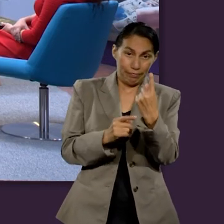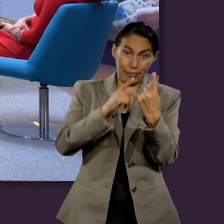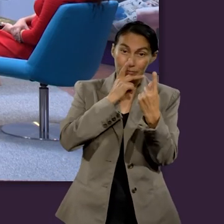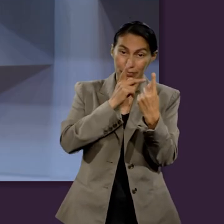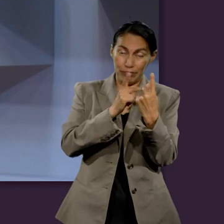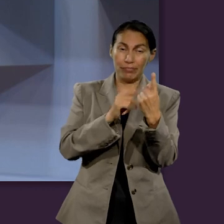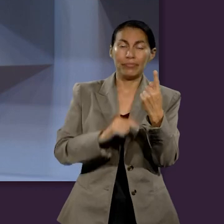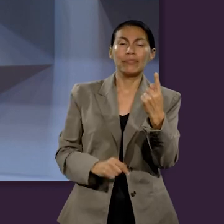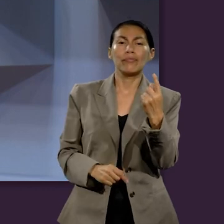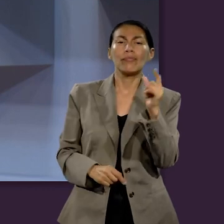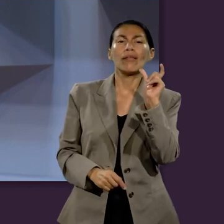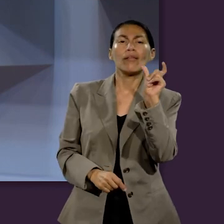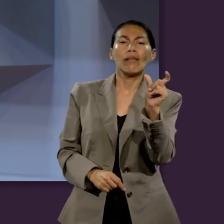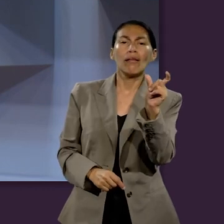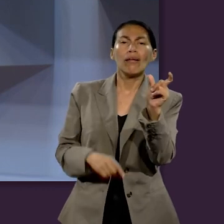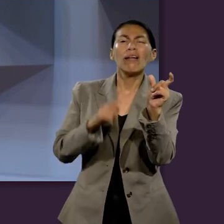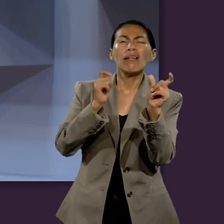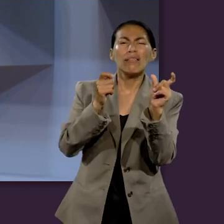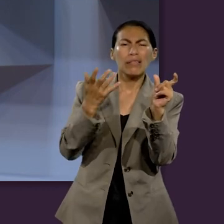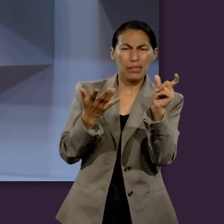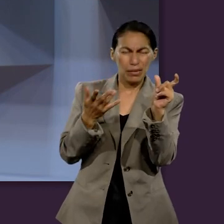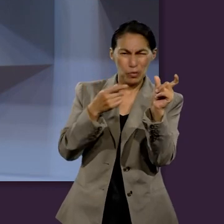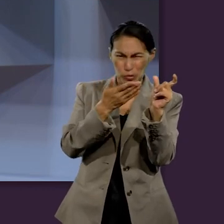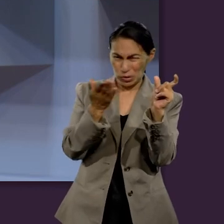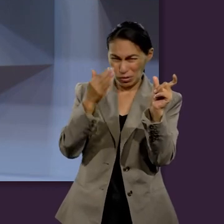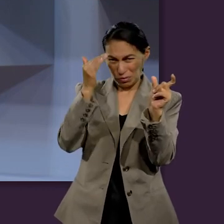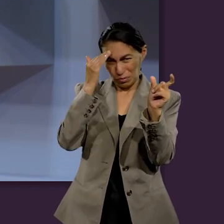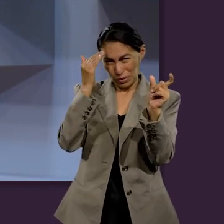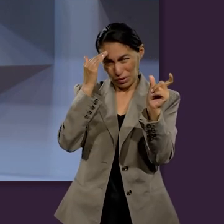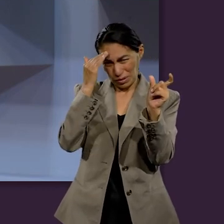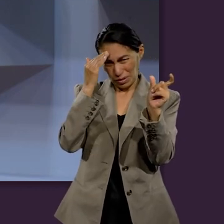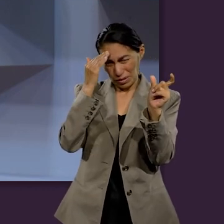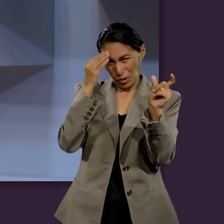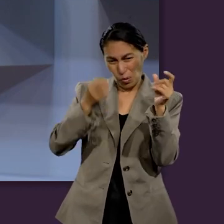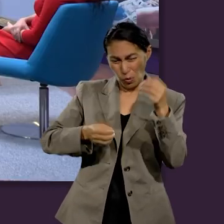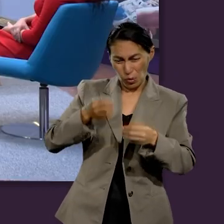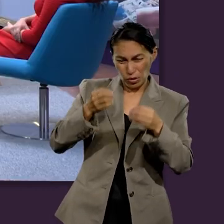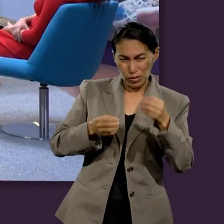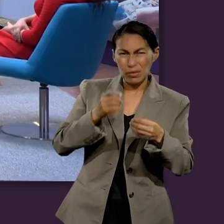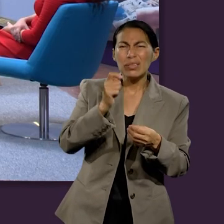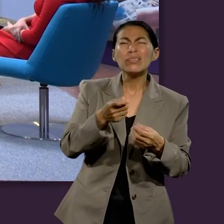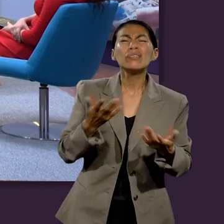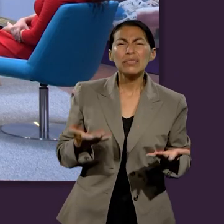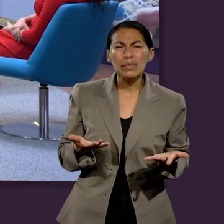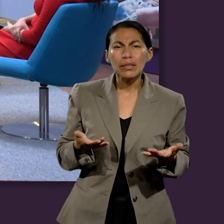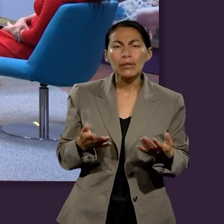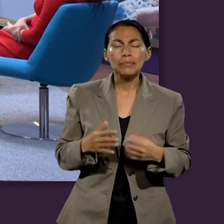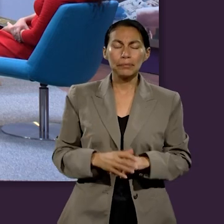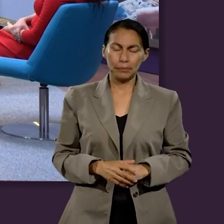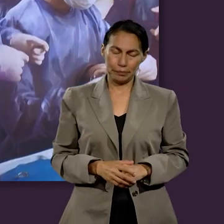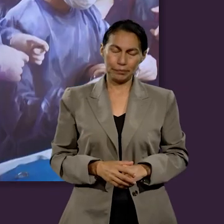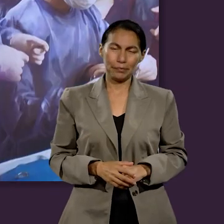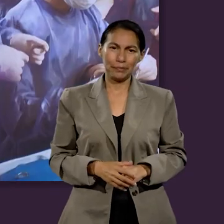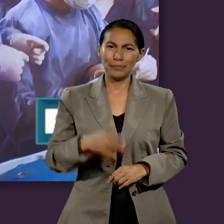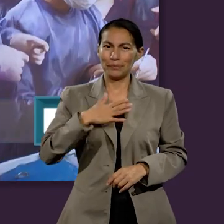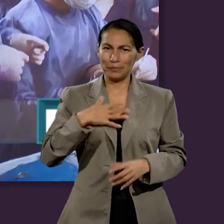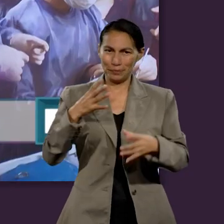en una palabra nos compartan qué es lo primero que se les viene a la mente cuando escuchan el término juicio.